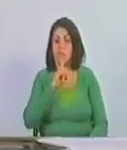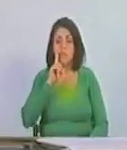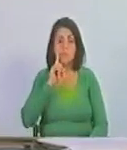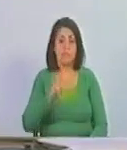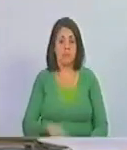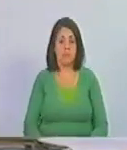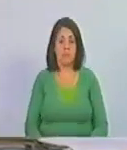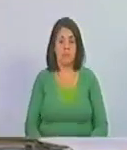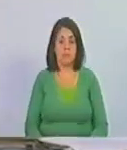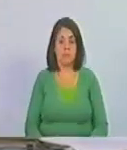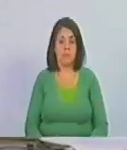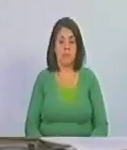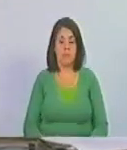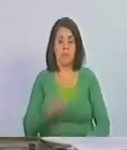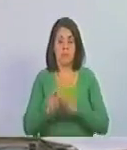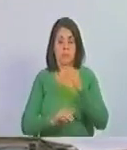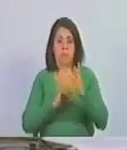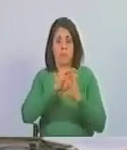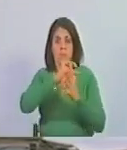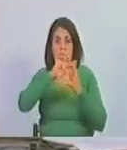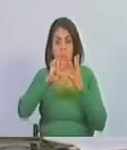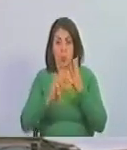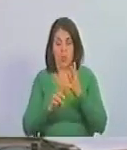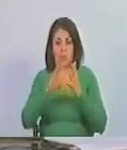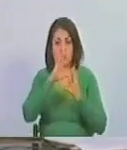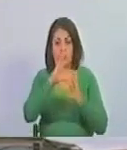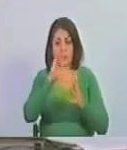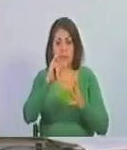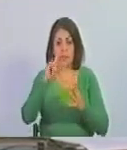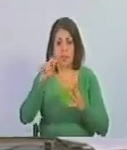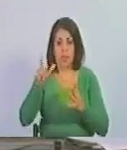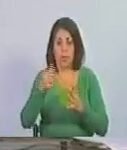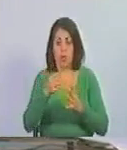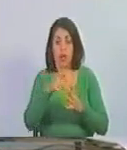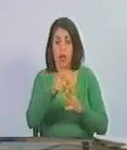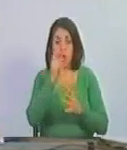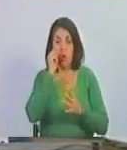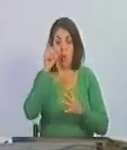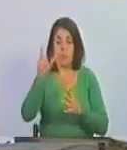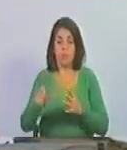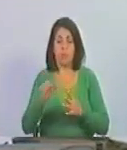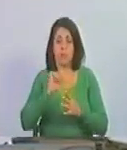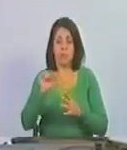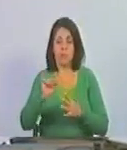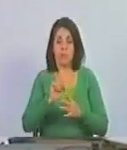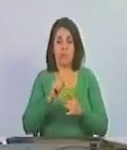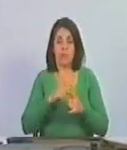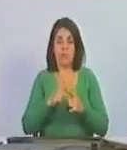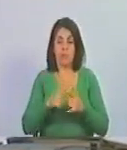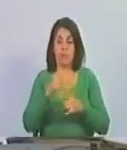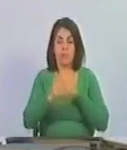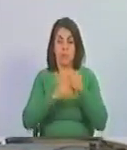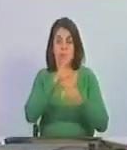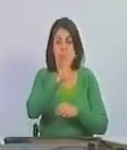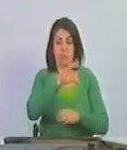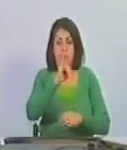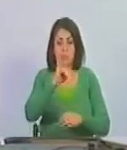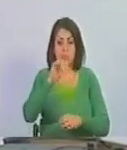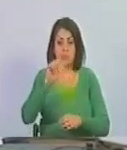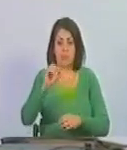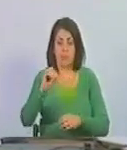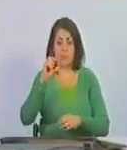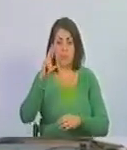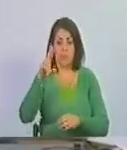como cuatrero de circo él era el CEO de la